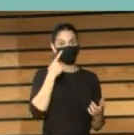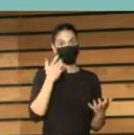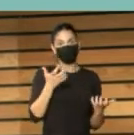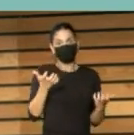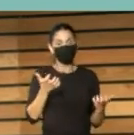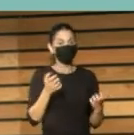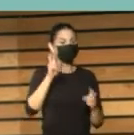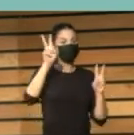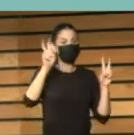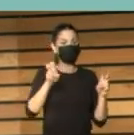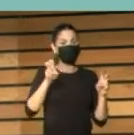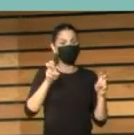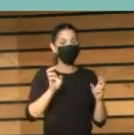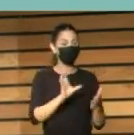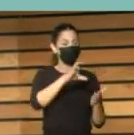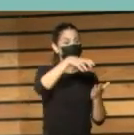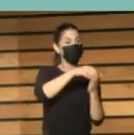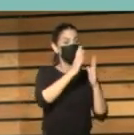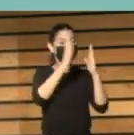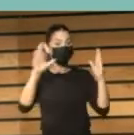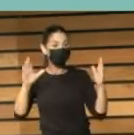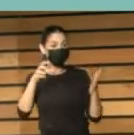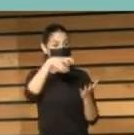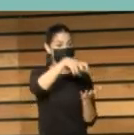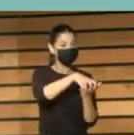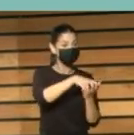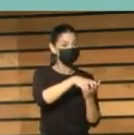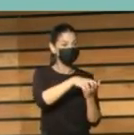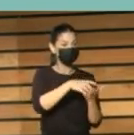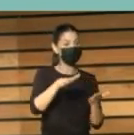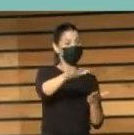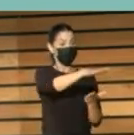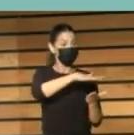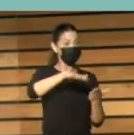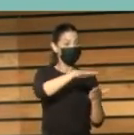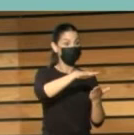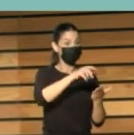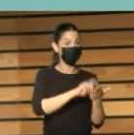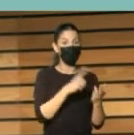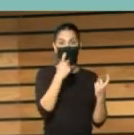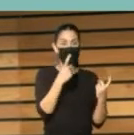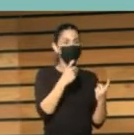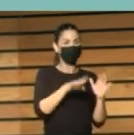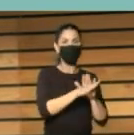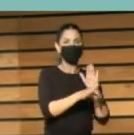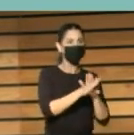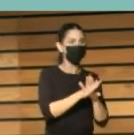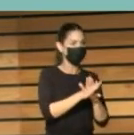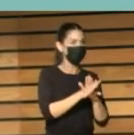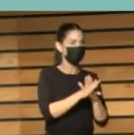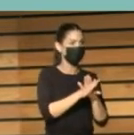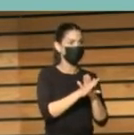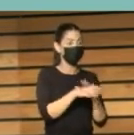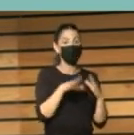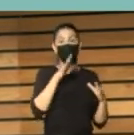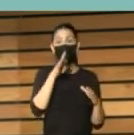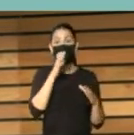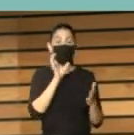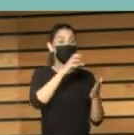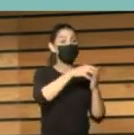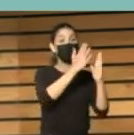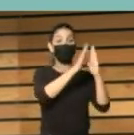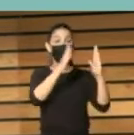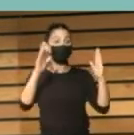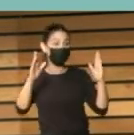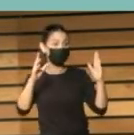considerar su espacio físico como irrenunciable, ya que la biblioteca no sólo facilita el encuentro con los libros y la